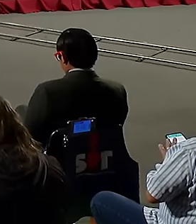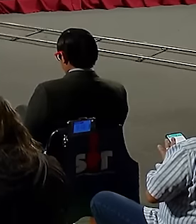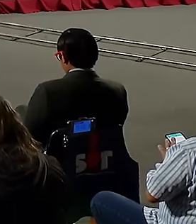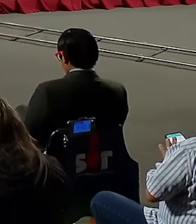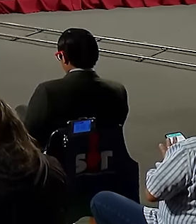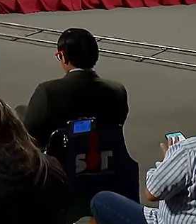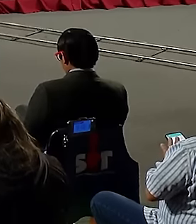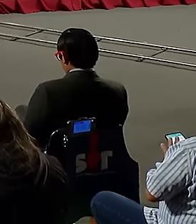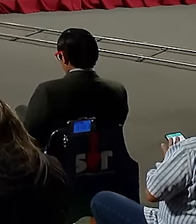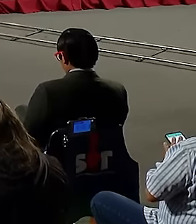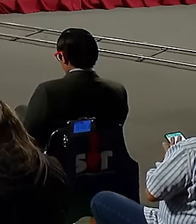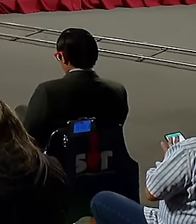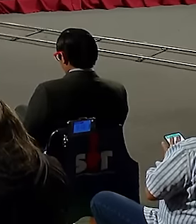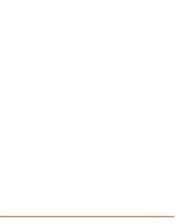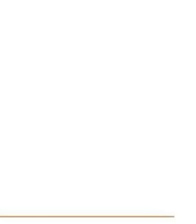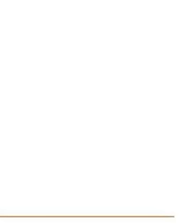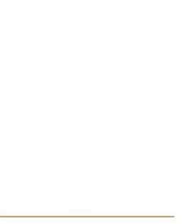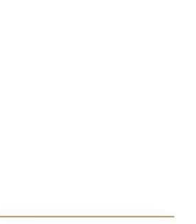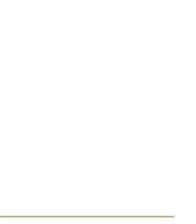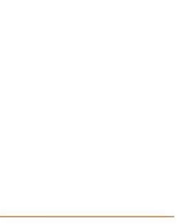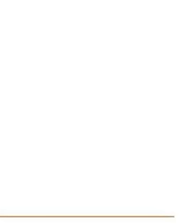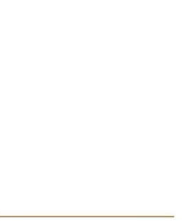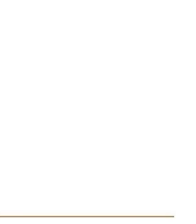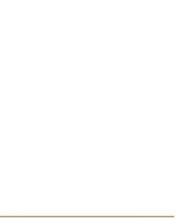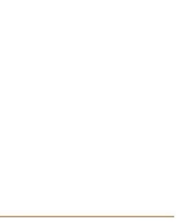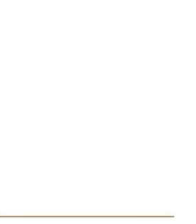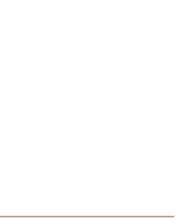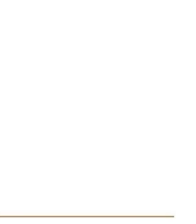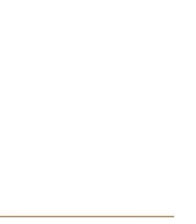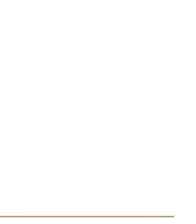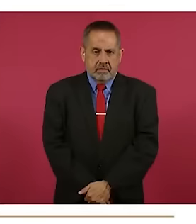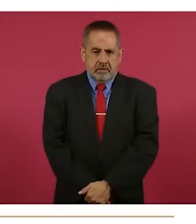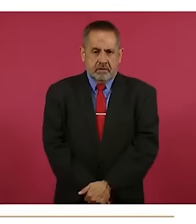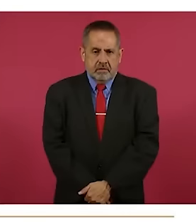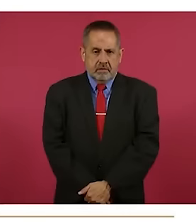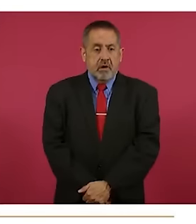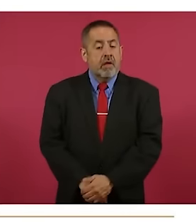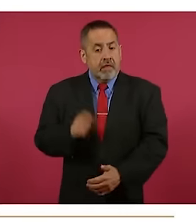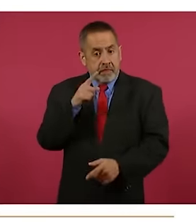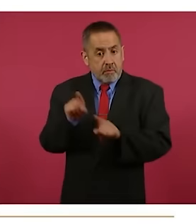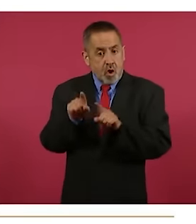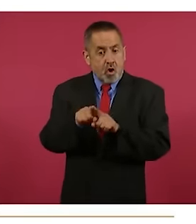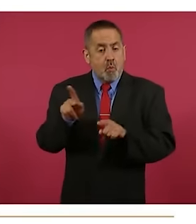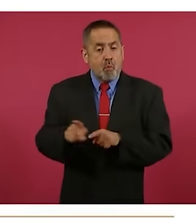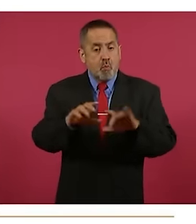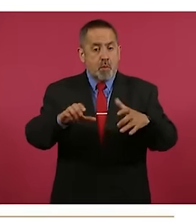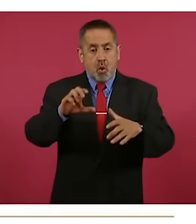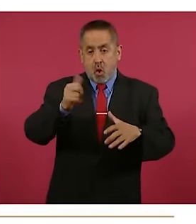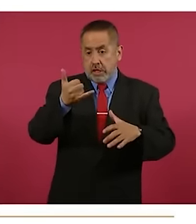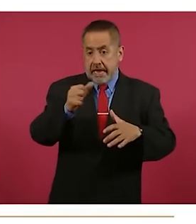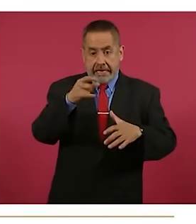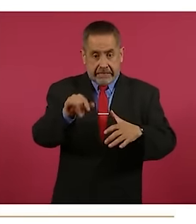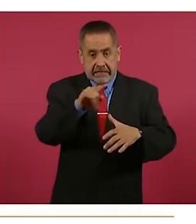construyendo coordinadamente y de la mano con los representantes de los pueblos yaqui. El